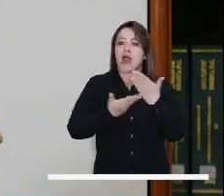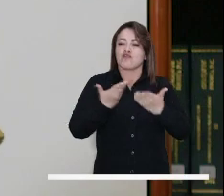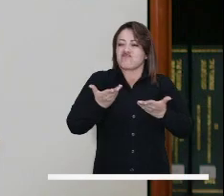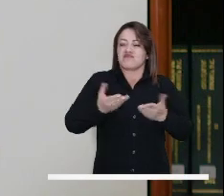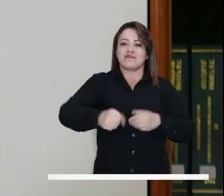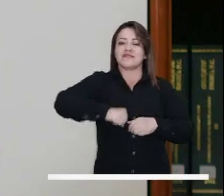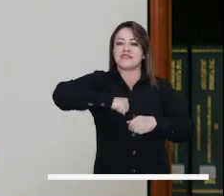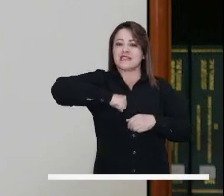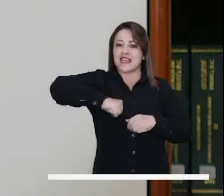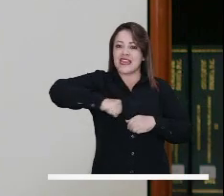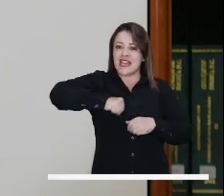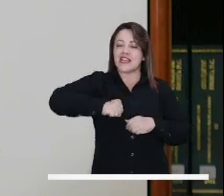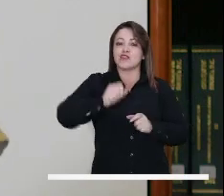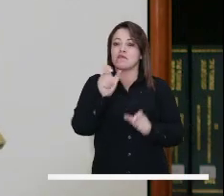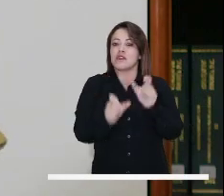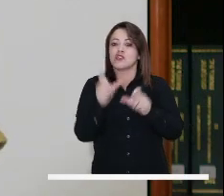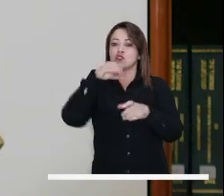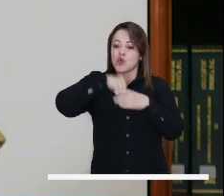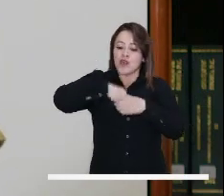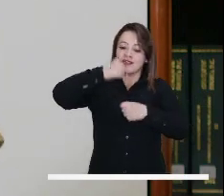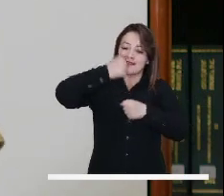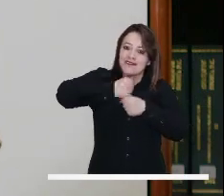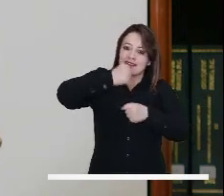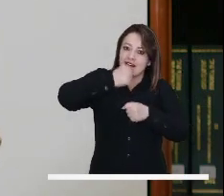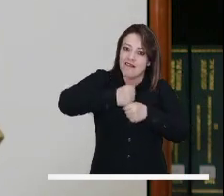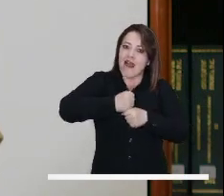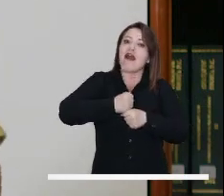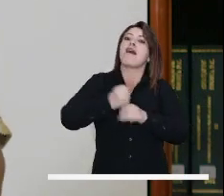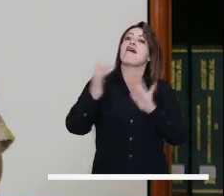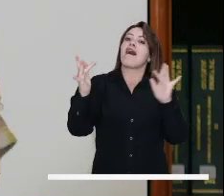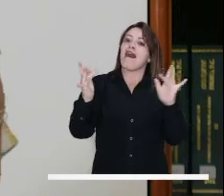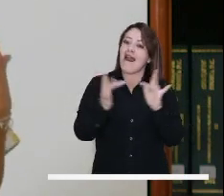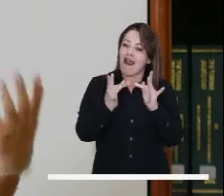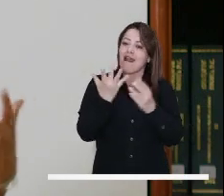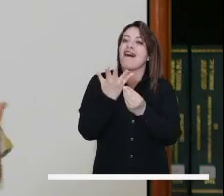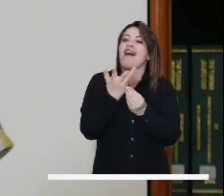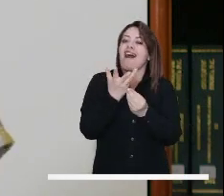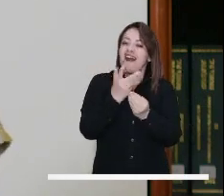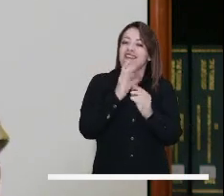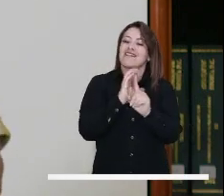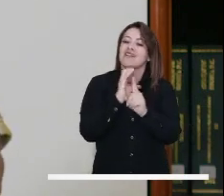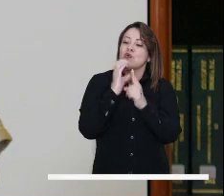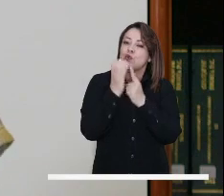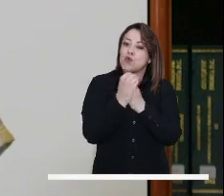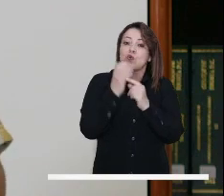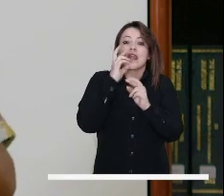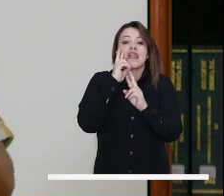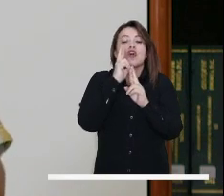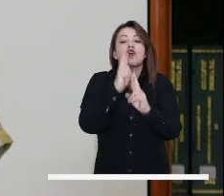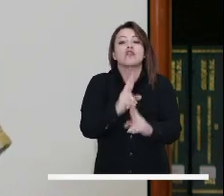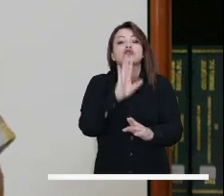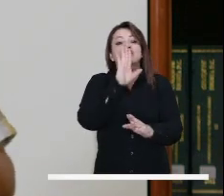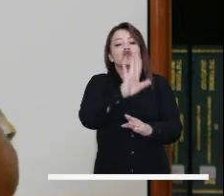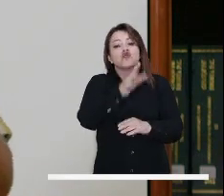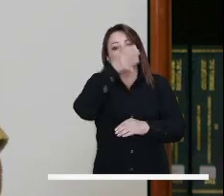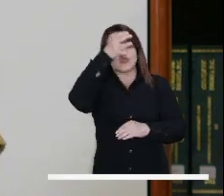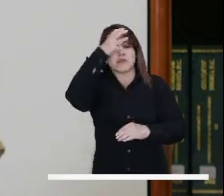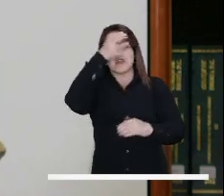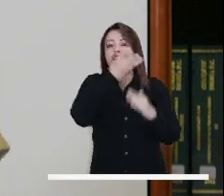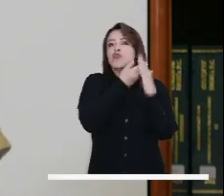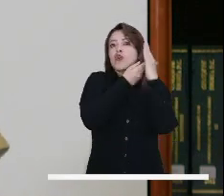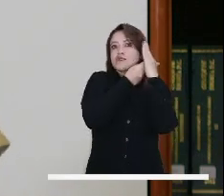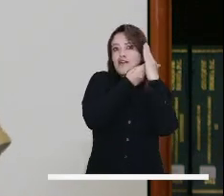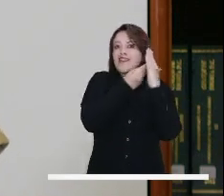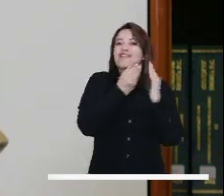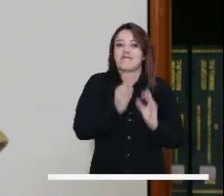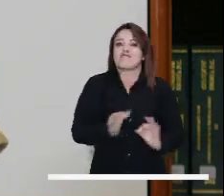importantes que tienen que ver con el derecho de los trabajadores y trabajadoras del arte, la cultura, reconocer